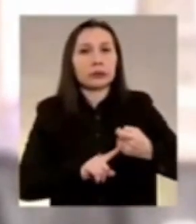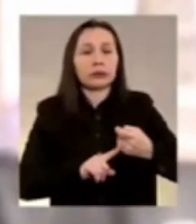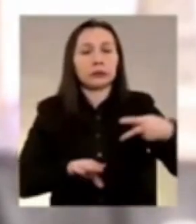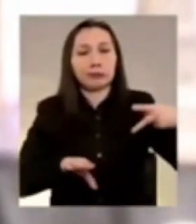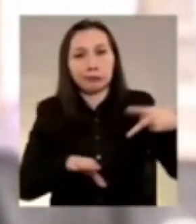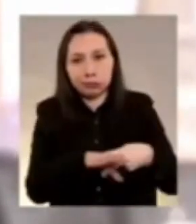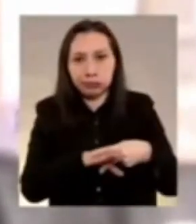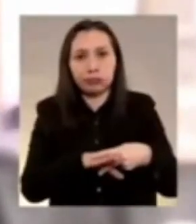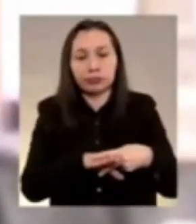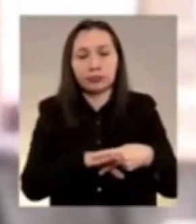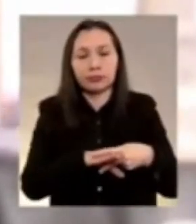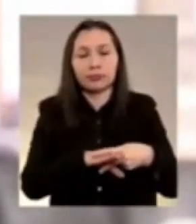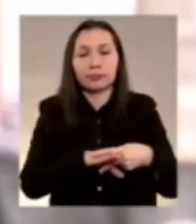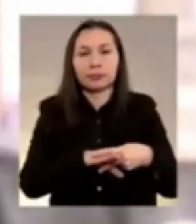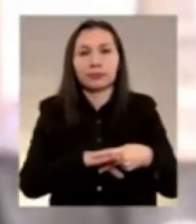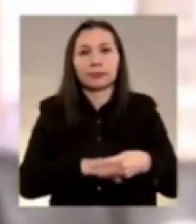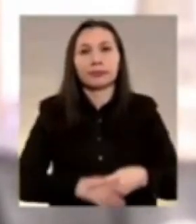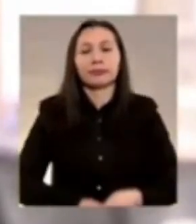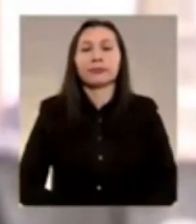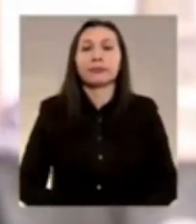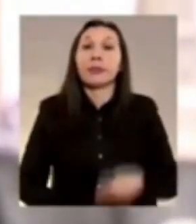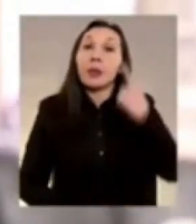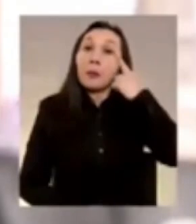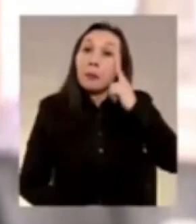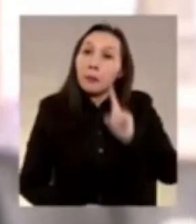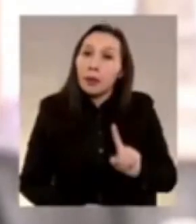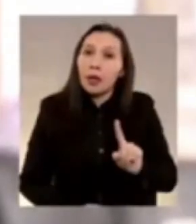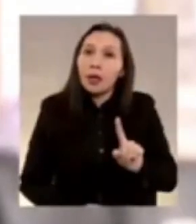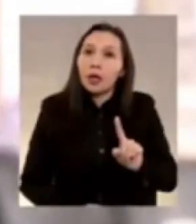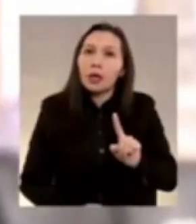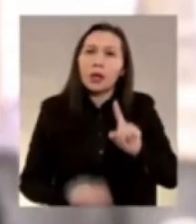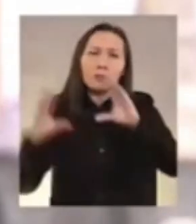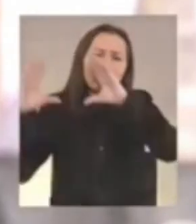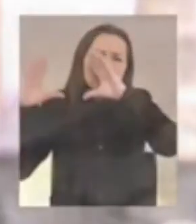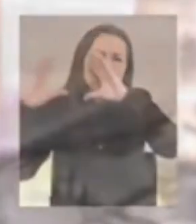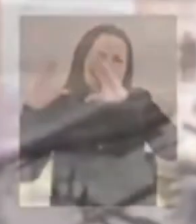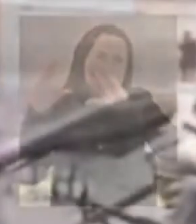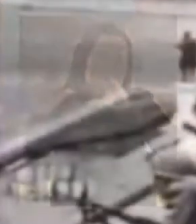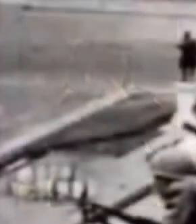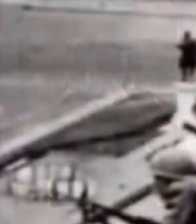fatídico martes 11 de septiembre de 1973